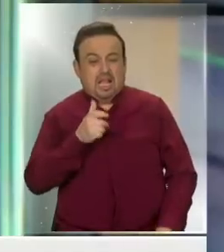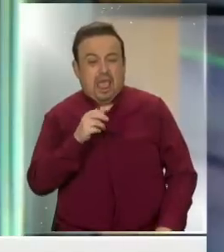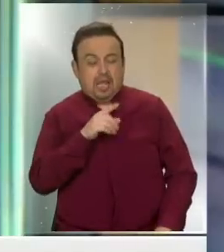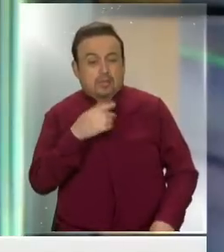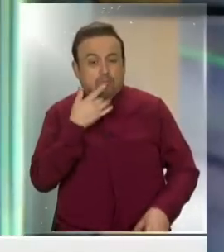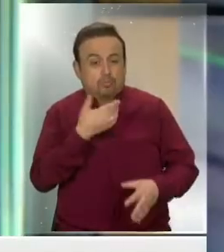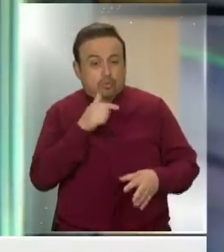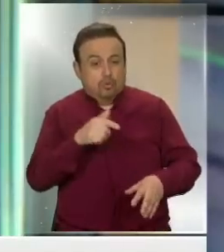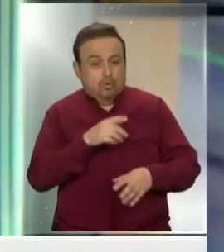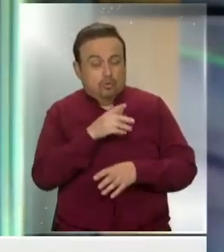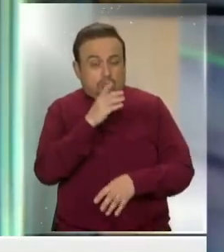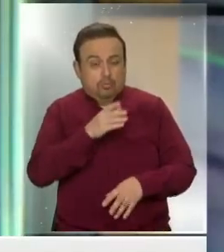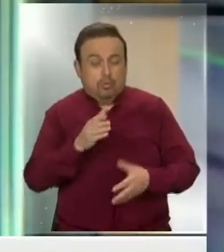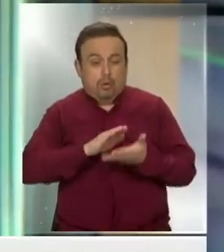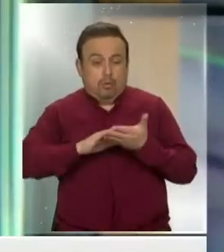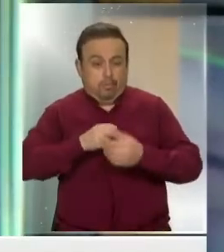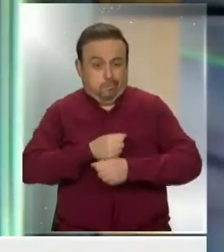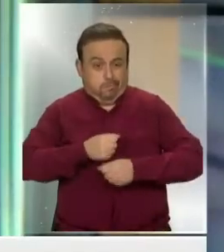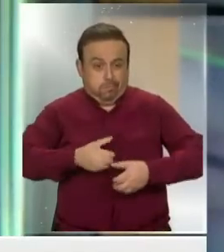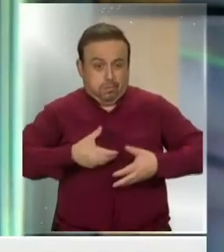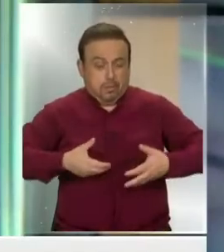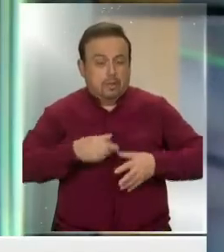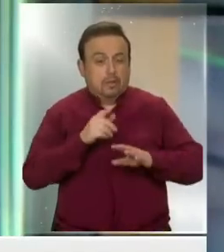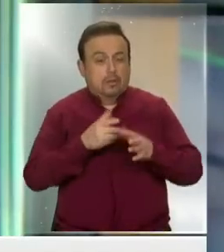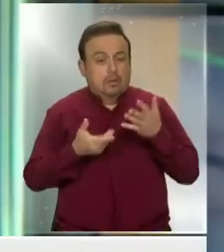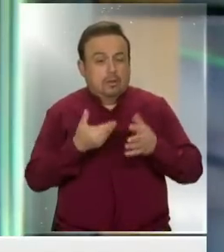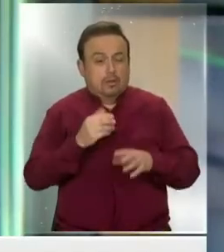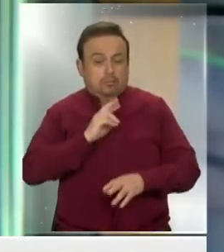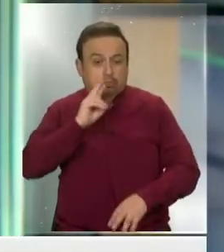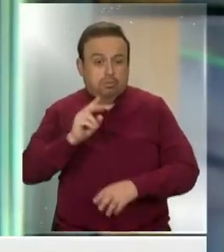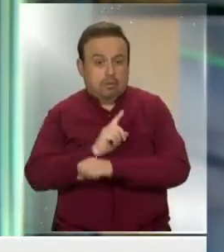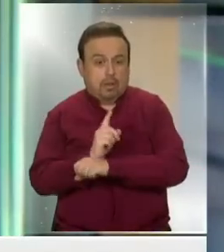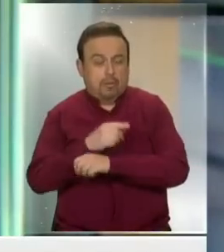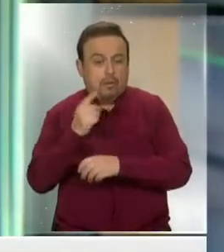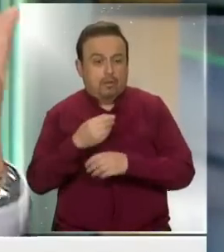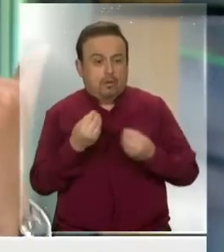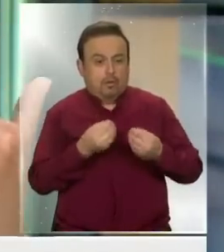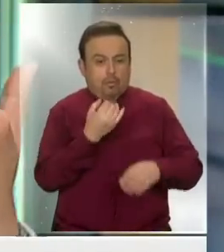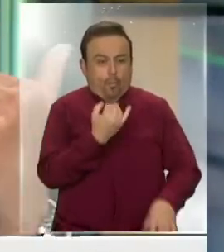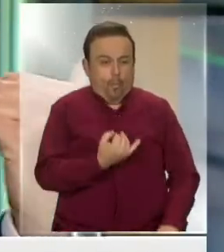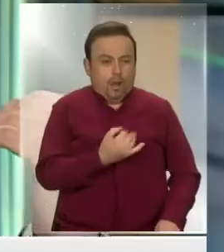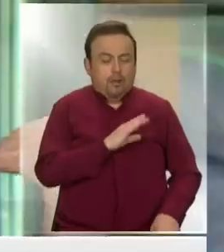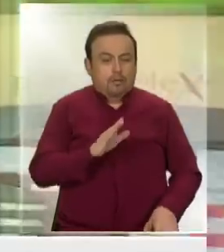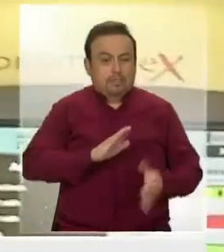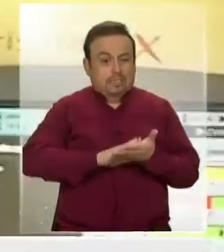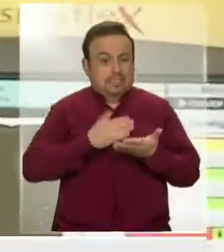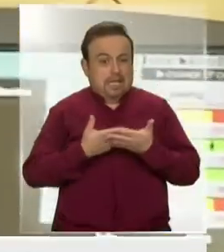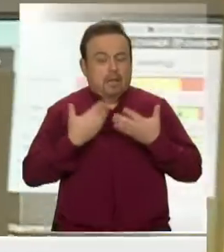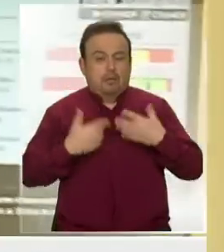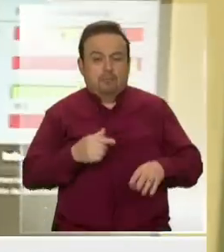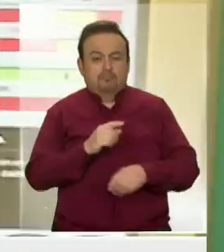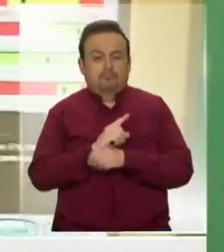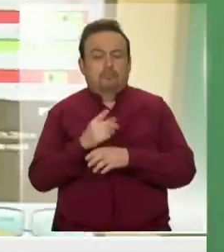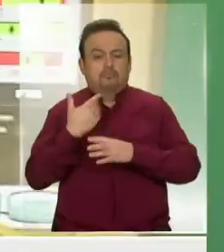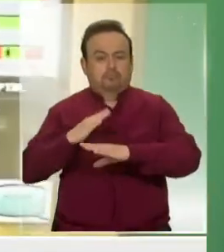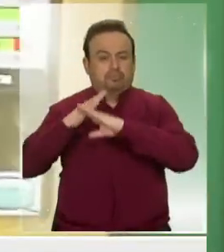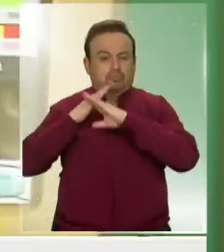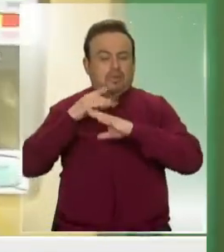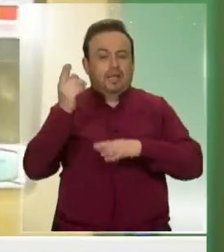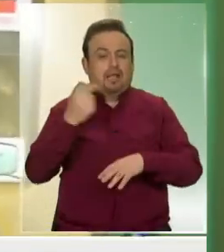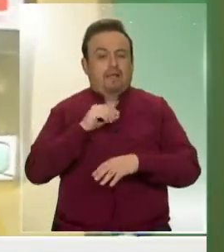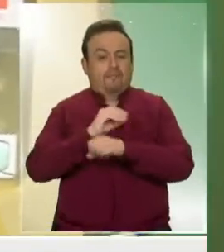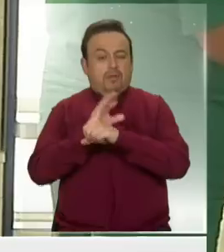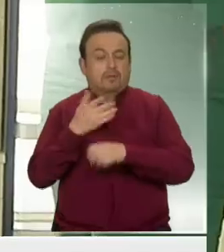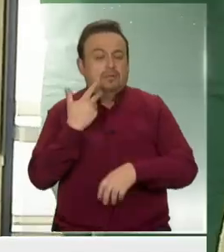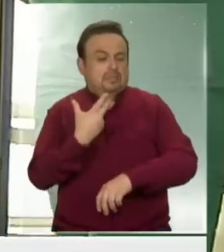explicación de por qué las personas, por ejemplo, con obesidad no montan una respuesta inmune tan potente como las personas delgadas o sanas. Pero, ¿qué tiene que ver eso